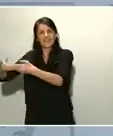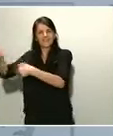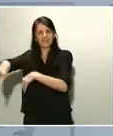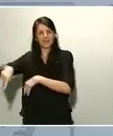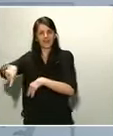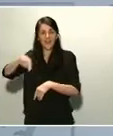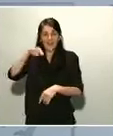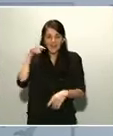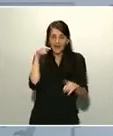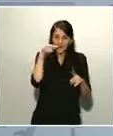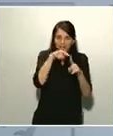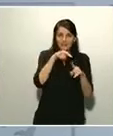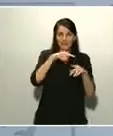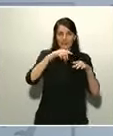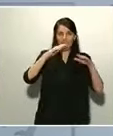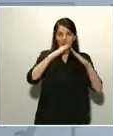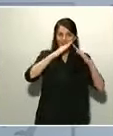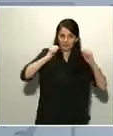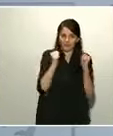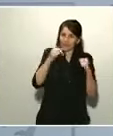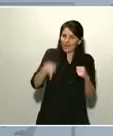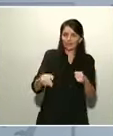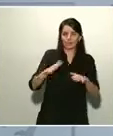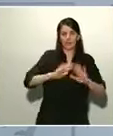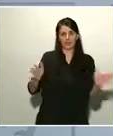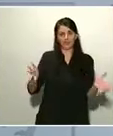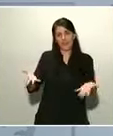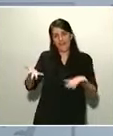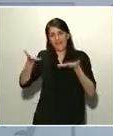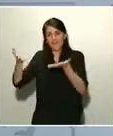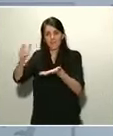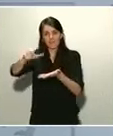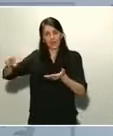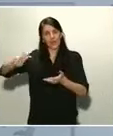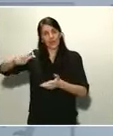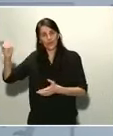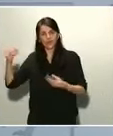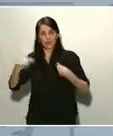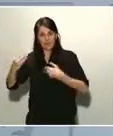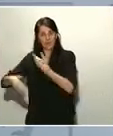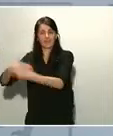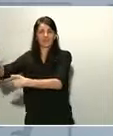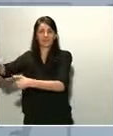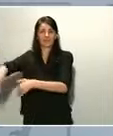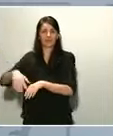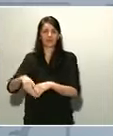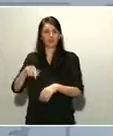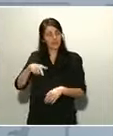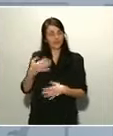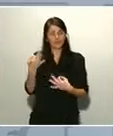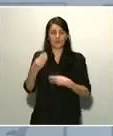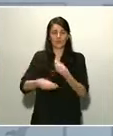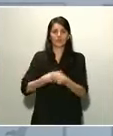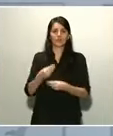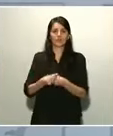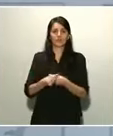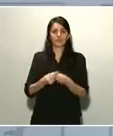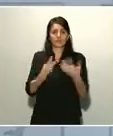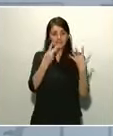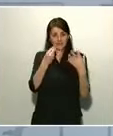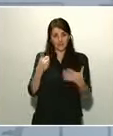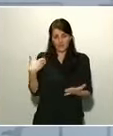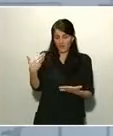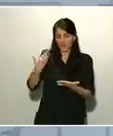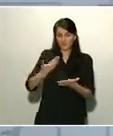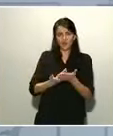tenemos algo que hacer para ayudar a mantenerlo. Estos últimos siete días nos han cambiado y las semanas próximas